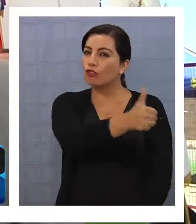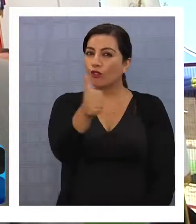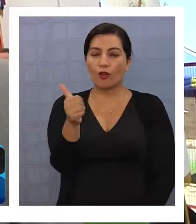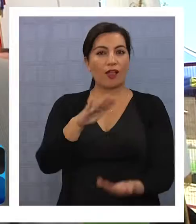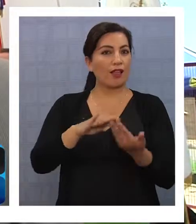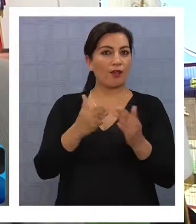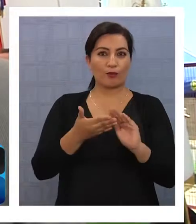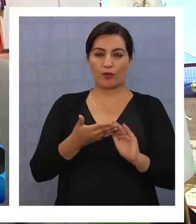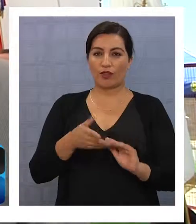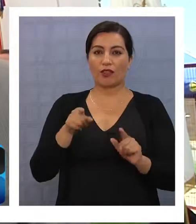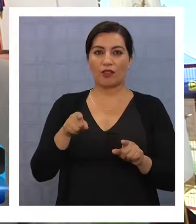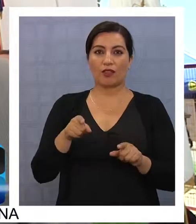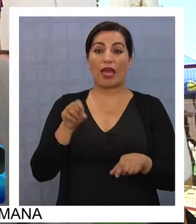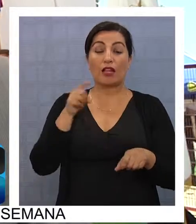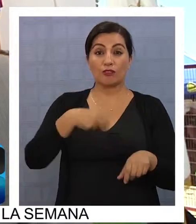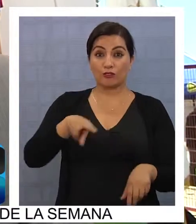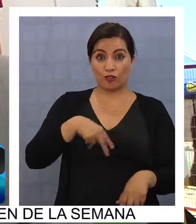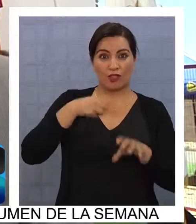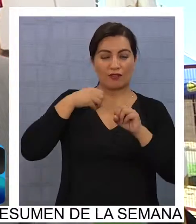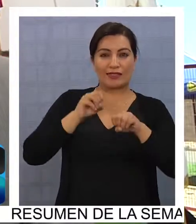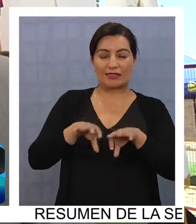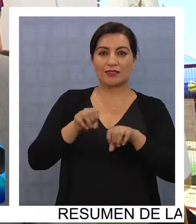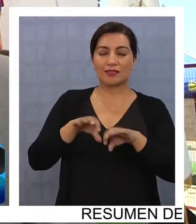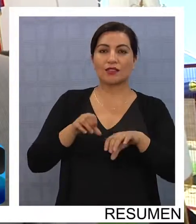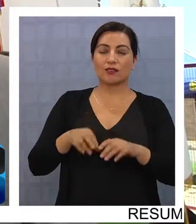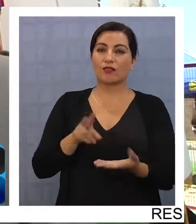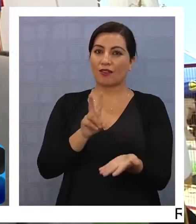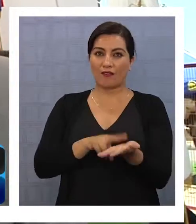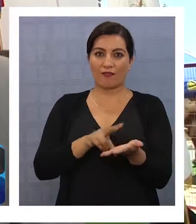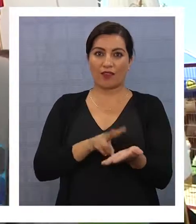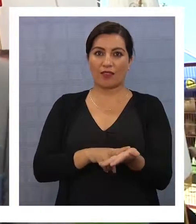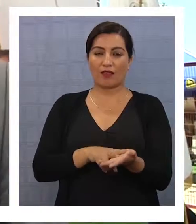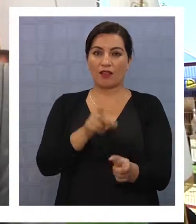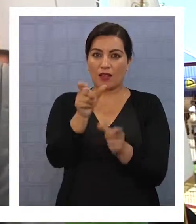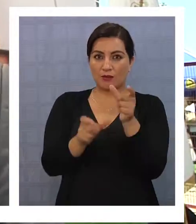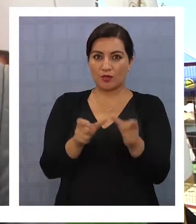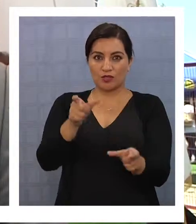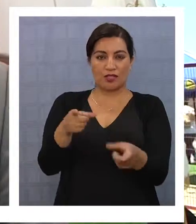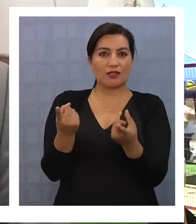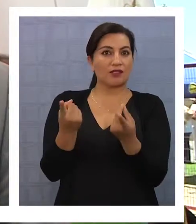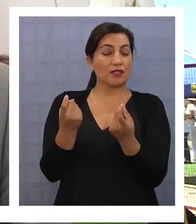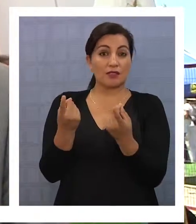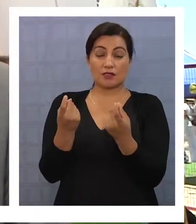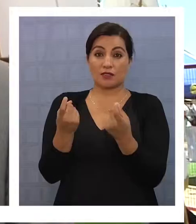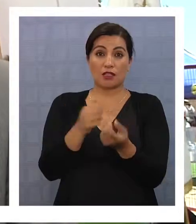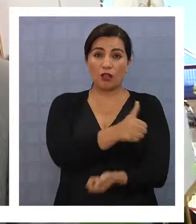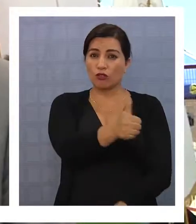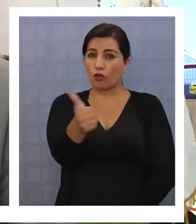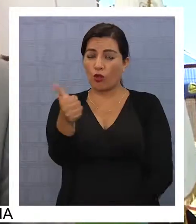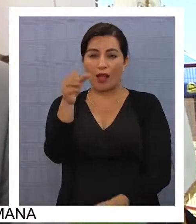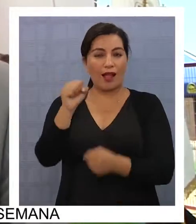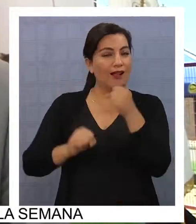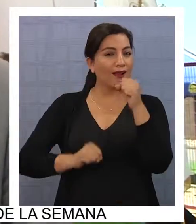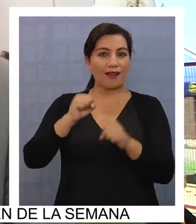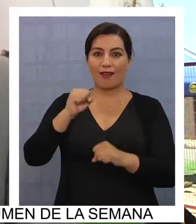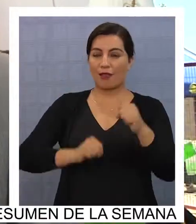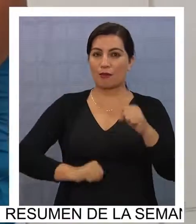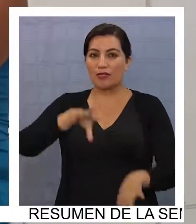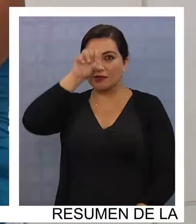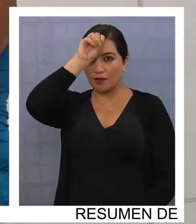del hecho que se enseñe algo que realmente necesitan todas las empresas mineras y también sus